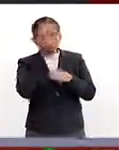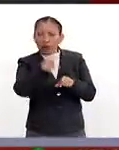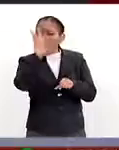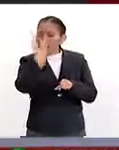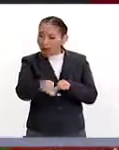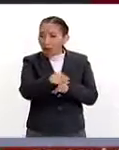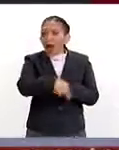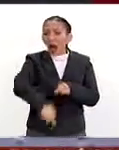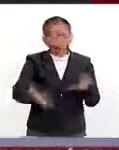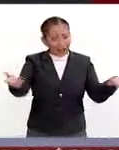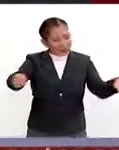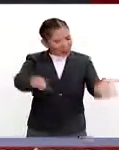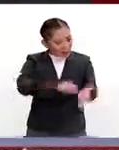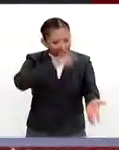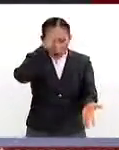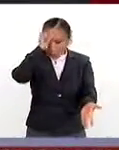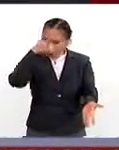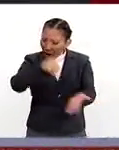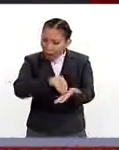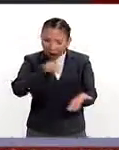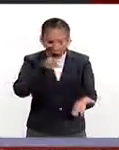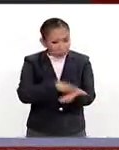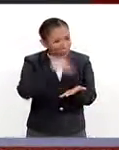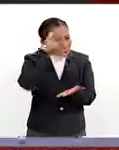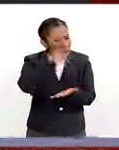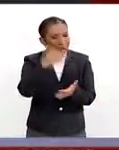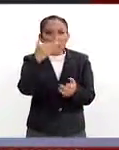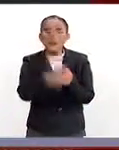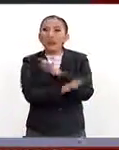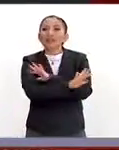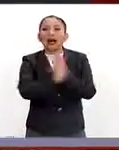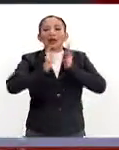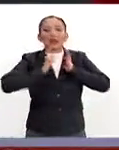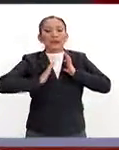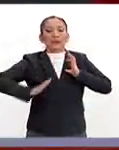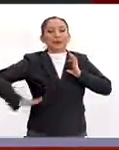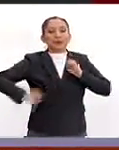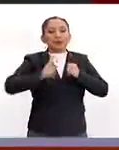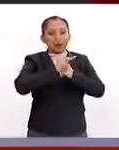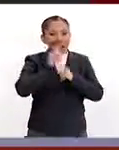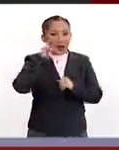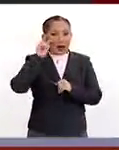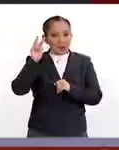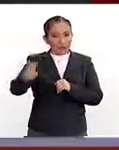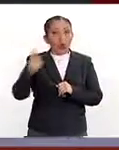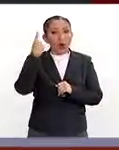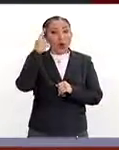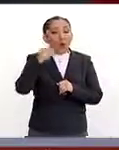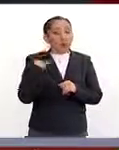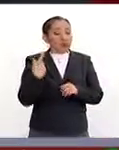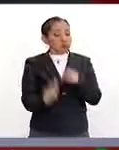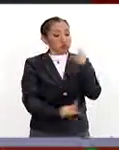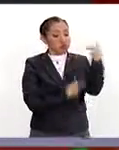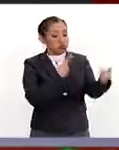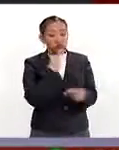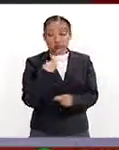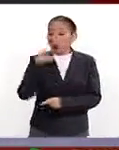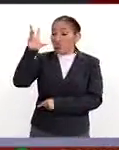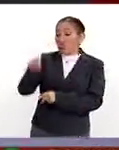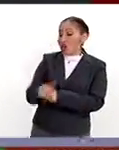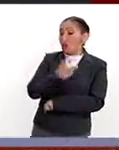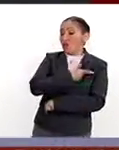efectivamente, que se firme un acuerdo de paz para que por fin llegue la tranquilidad a un país. Ya vimos que hubo un referendo que le dijo no.